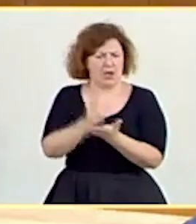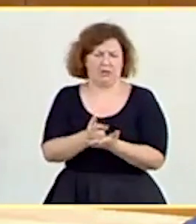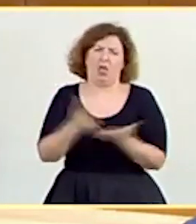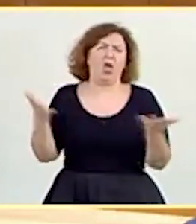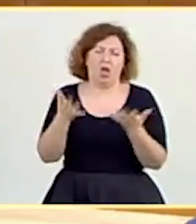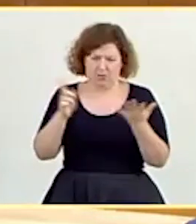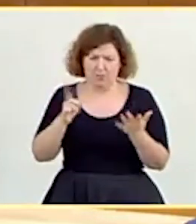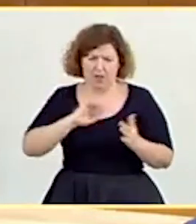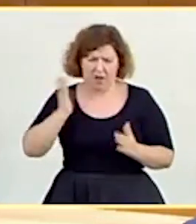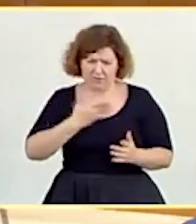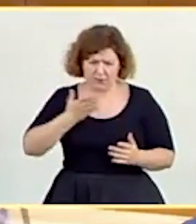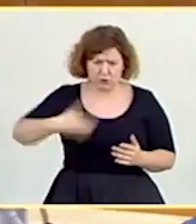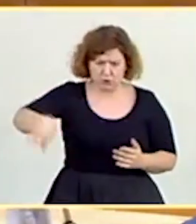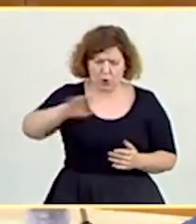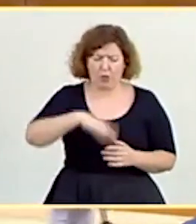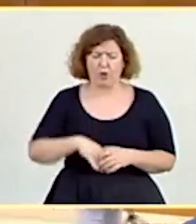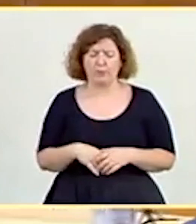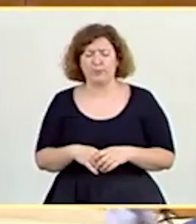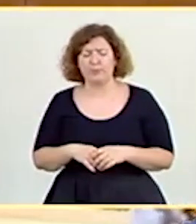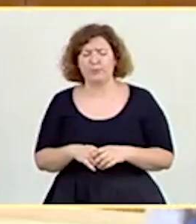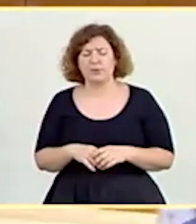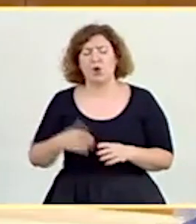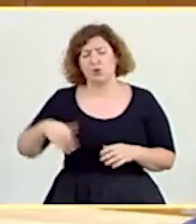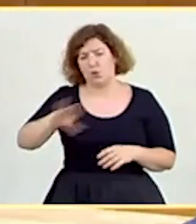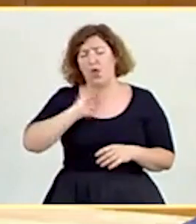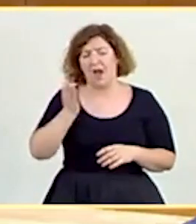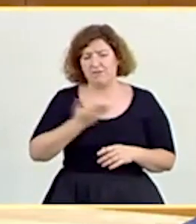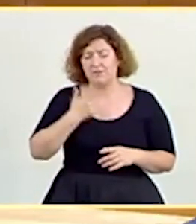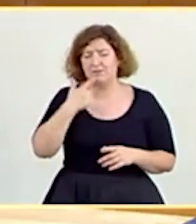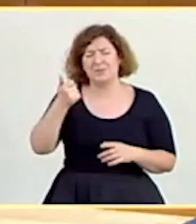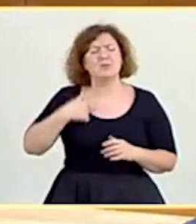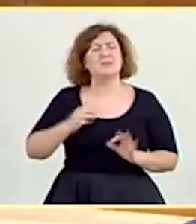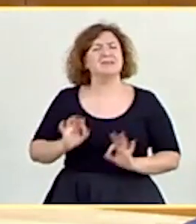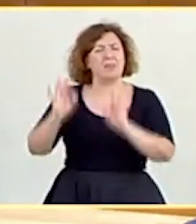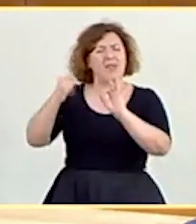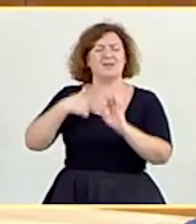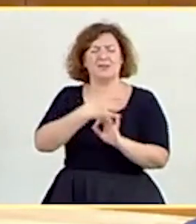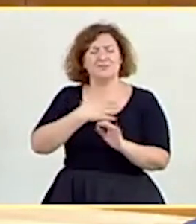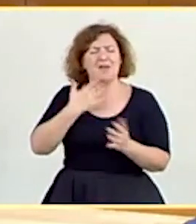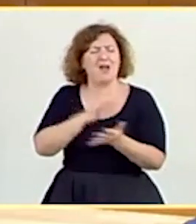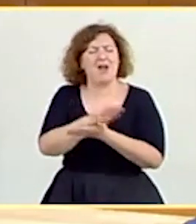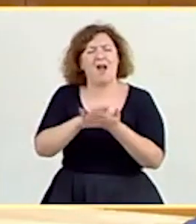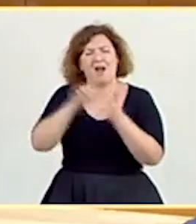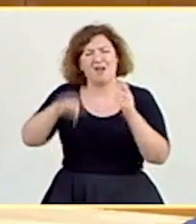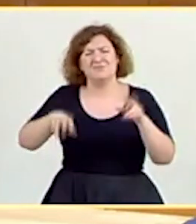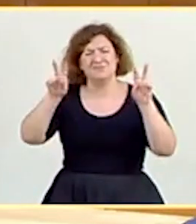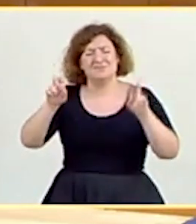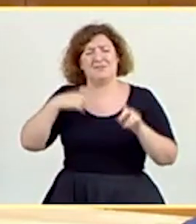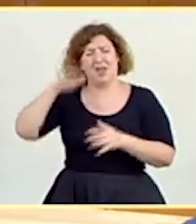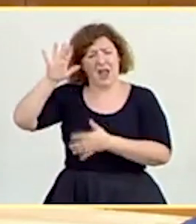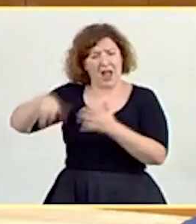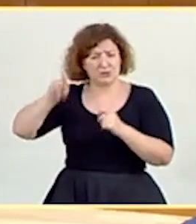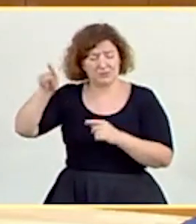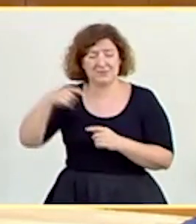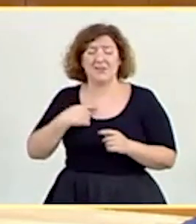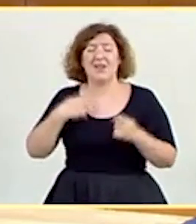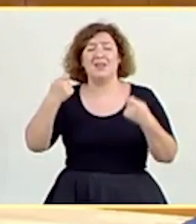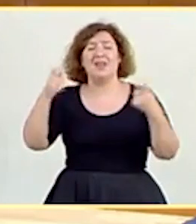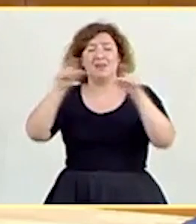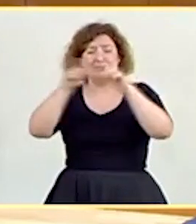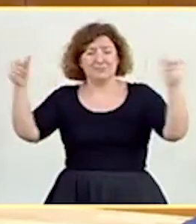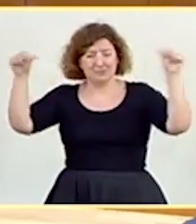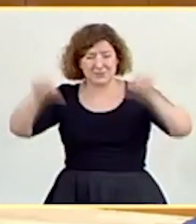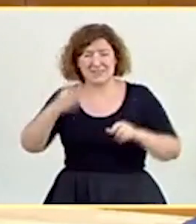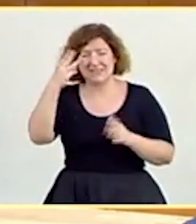me permiten, me gustaría hablar en especial de Cataluña, de mi tierra. El cierre de la planta de Nissan en Barcelona con 3.000